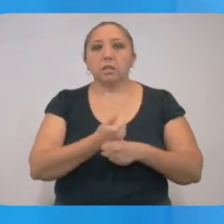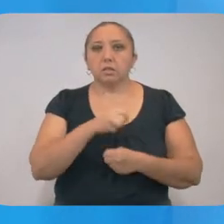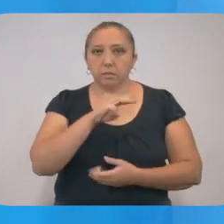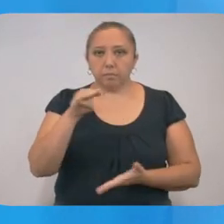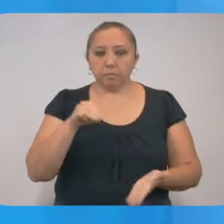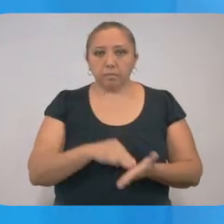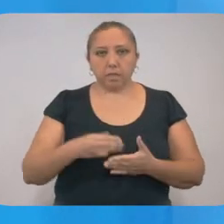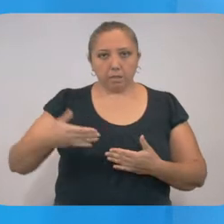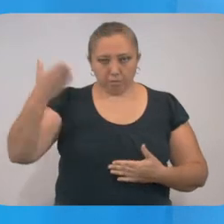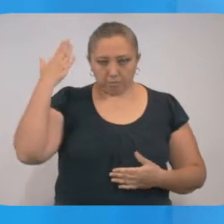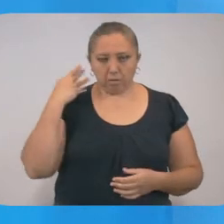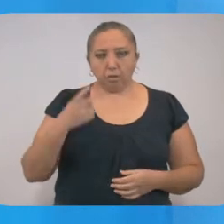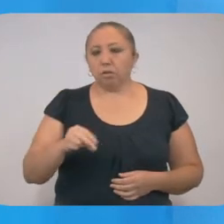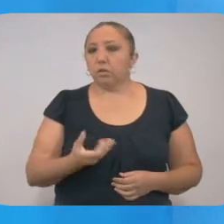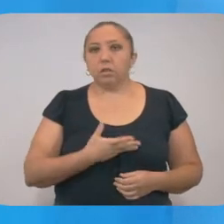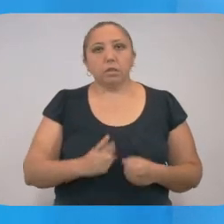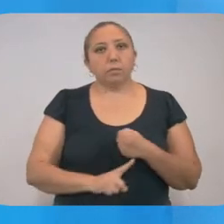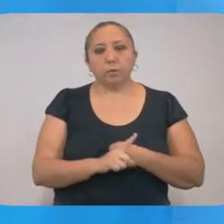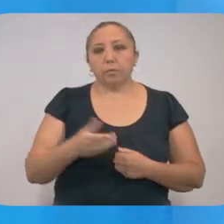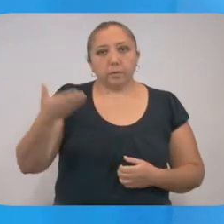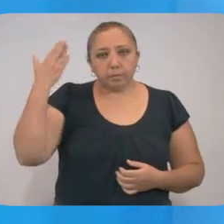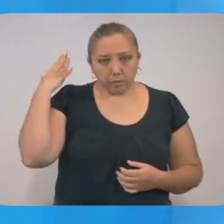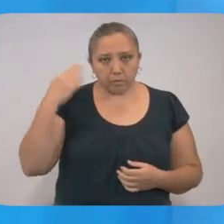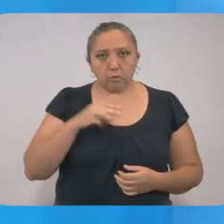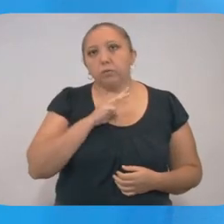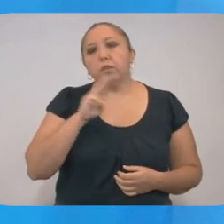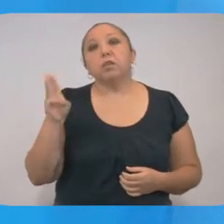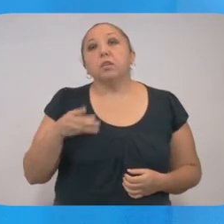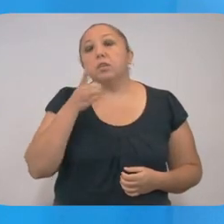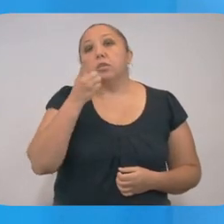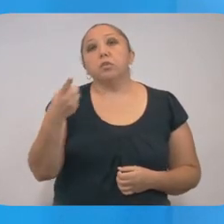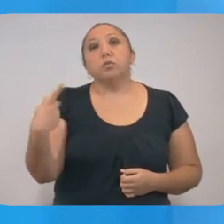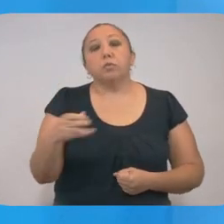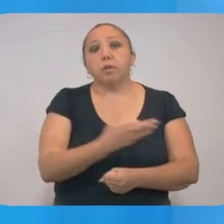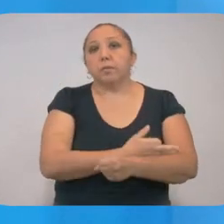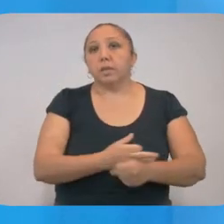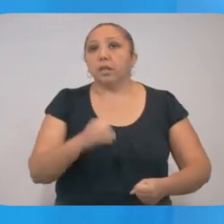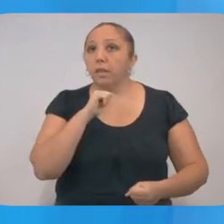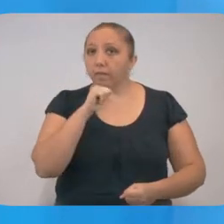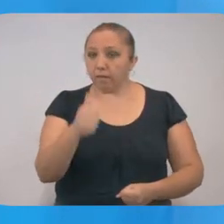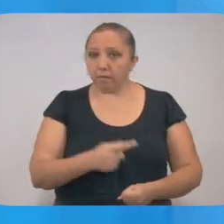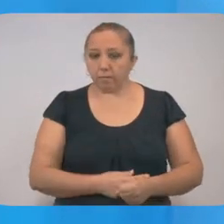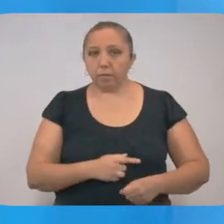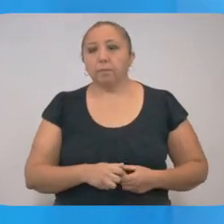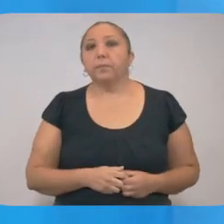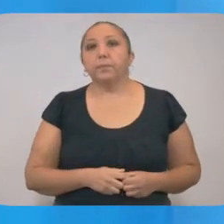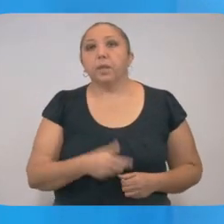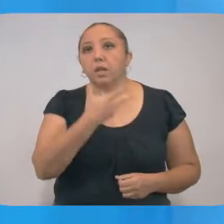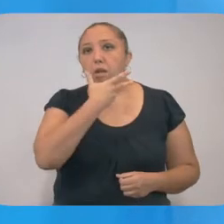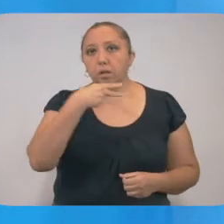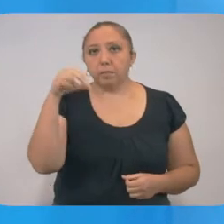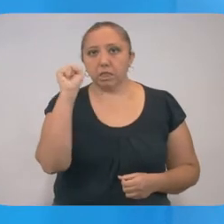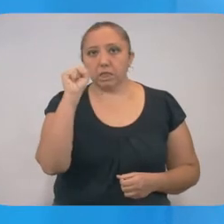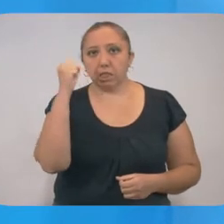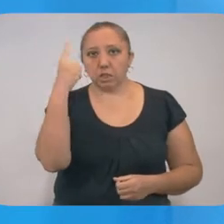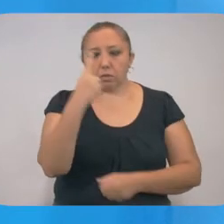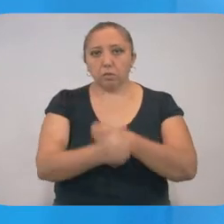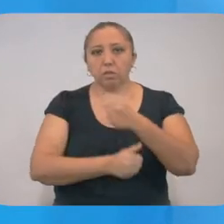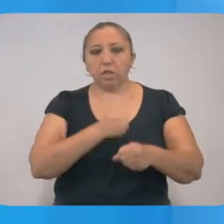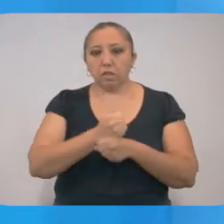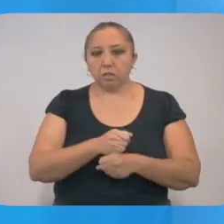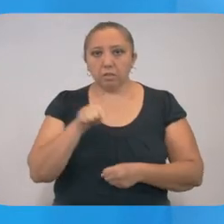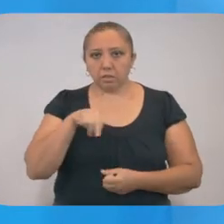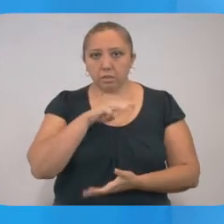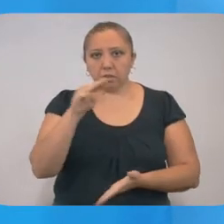Mérida, sin antecedentes médicos. Sus contactos hasta el momento se reportan asintomáticos. Hombre de 61 años de